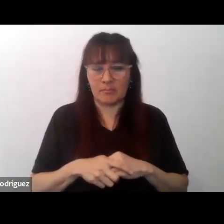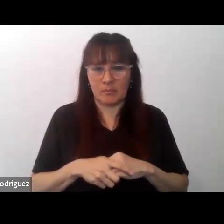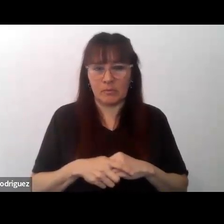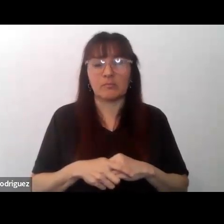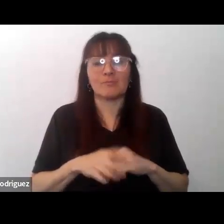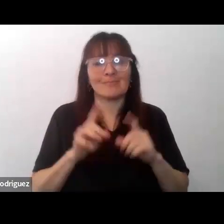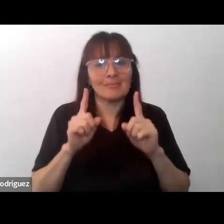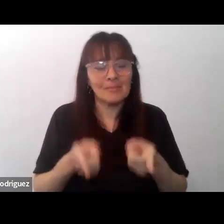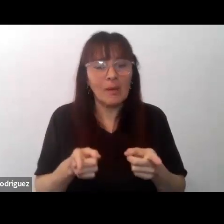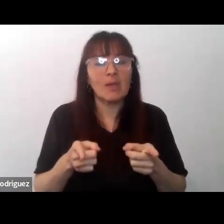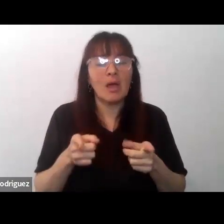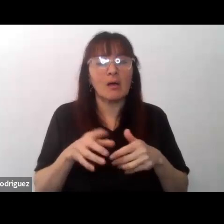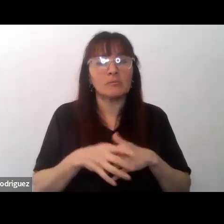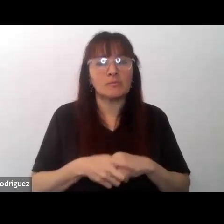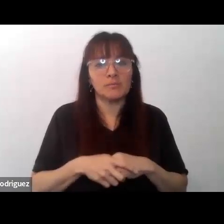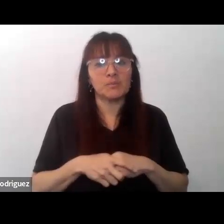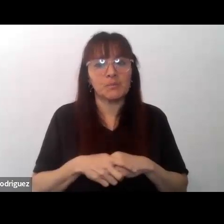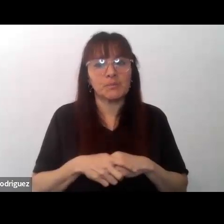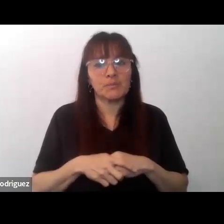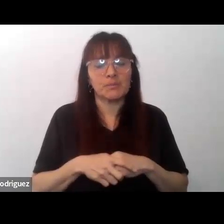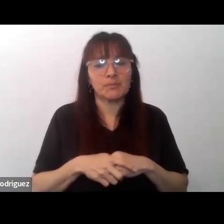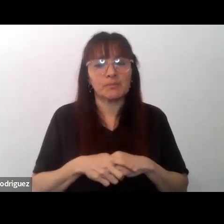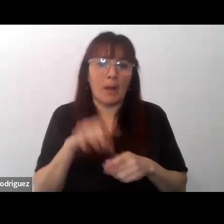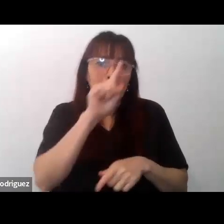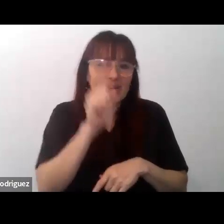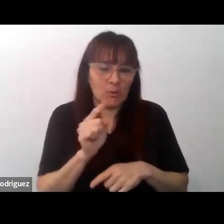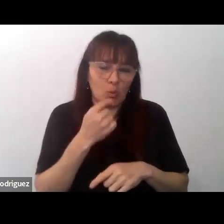cuestionamiento y la interrogación.